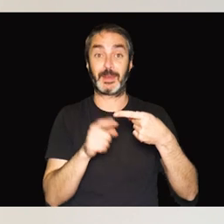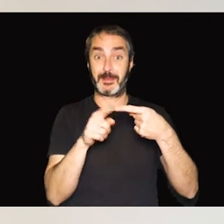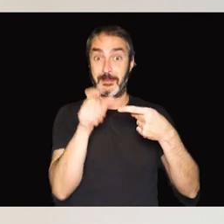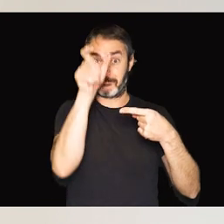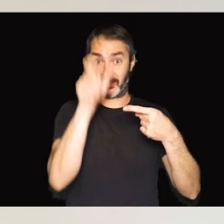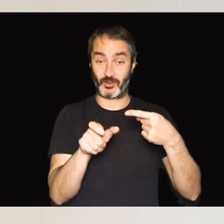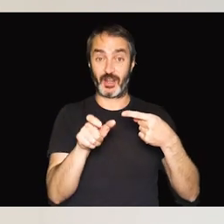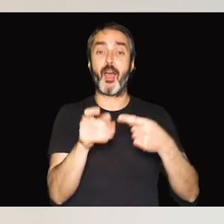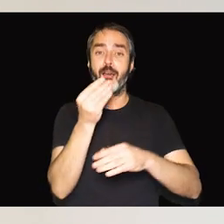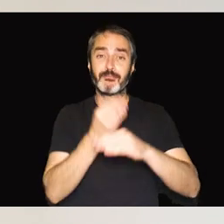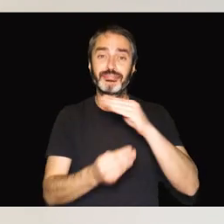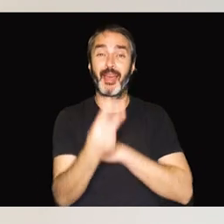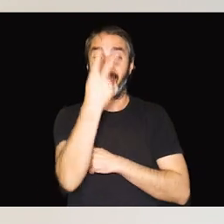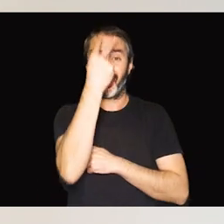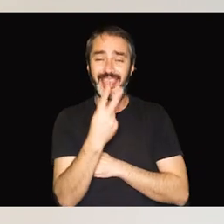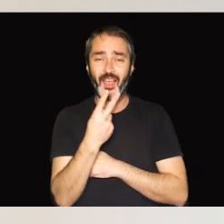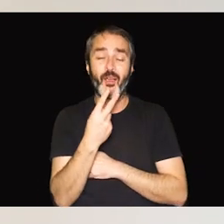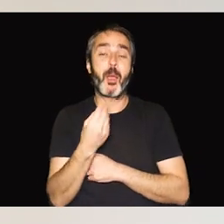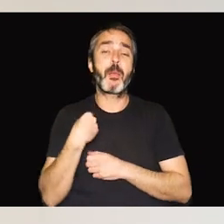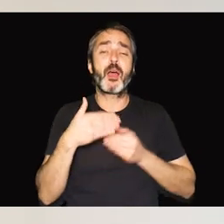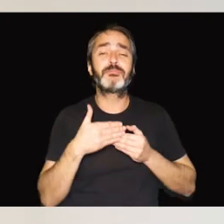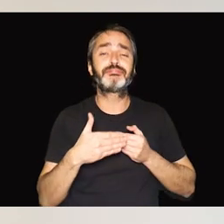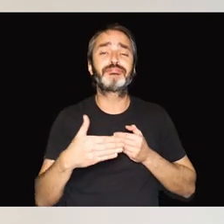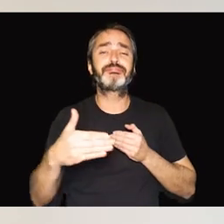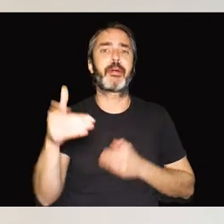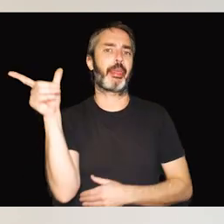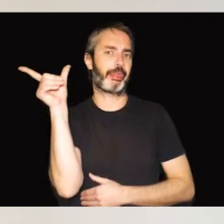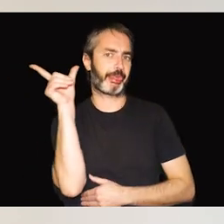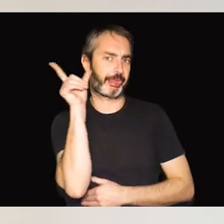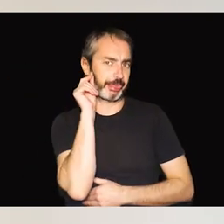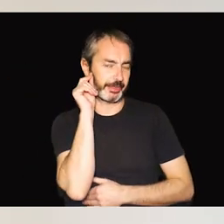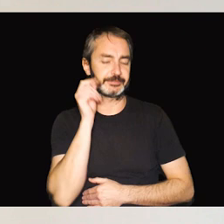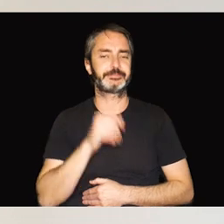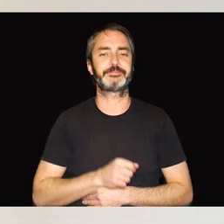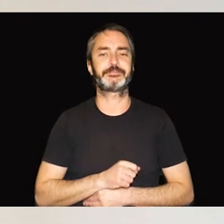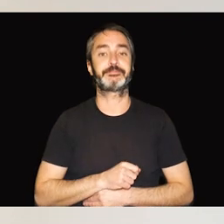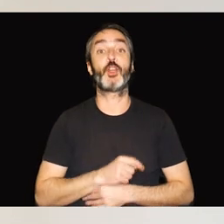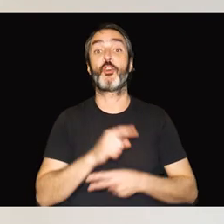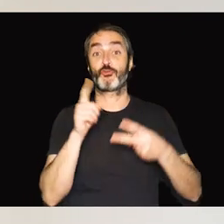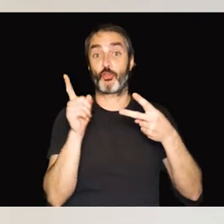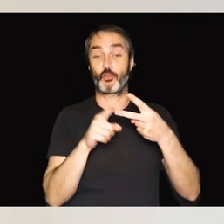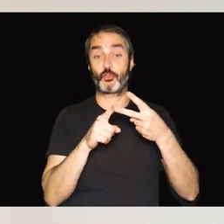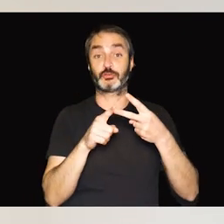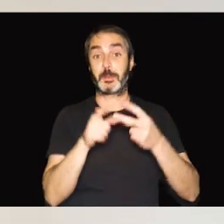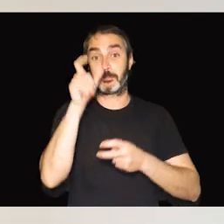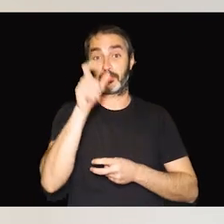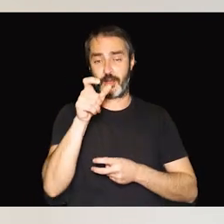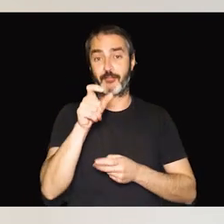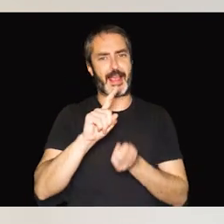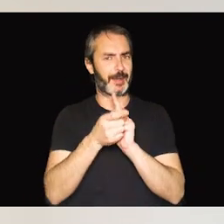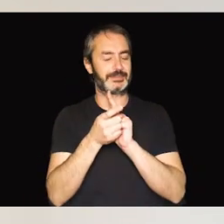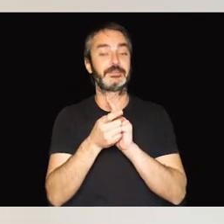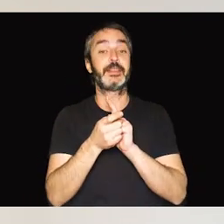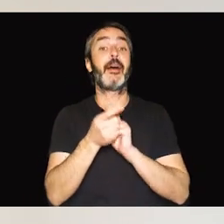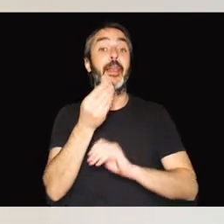una persona que nazca ciega y luego a lo largo de la vida vaya perdiendo la audición. Que dos, una persona que por el